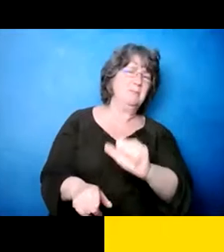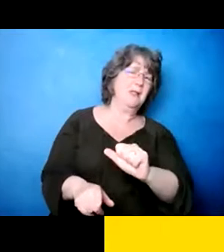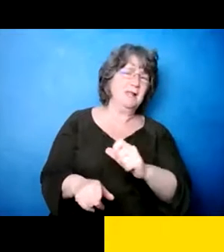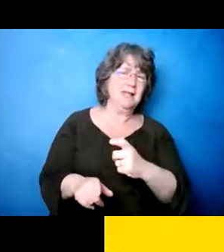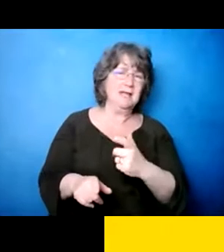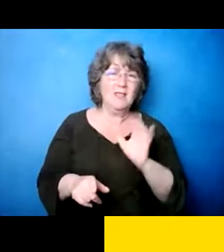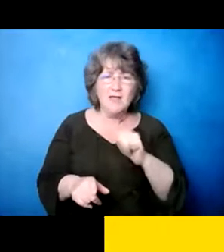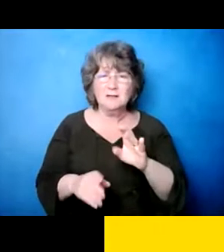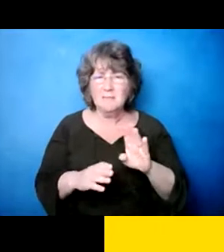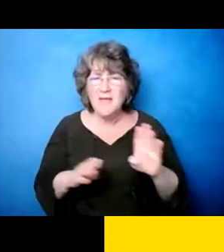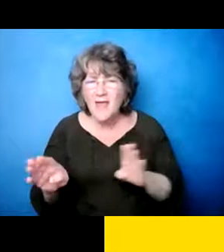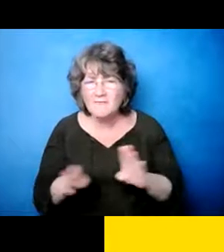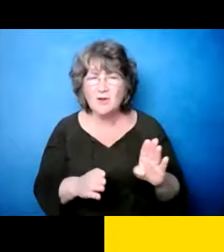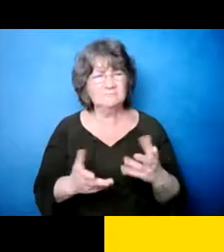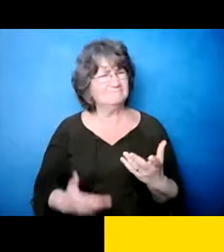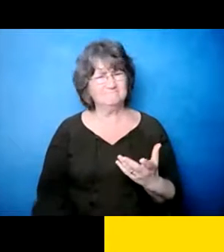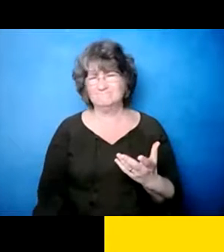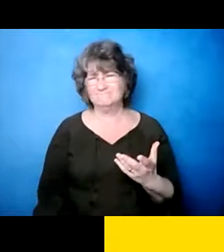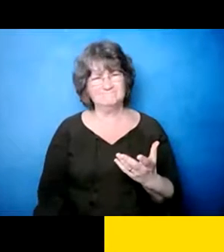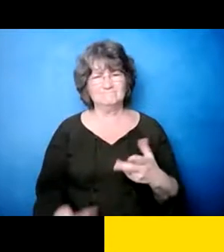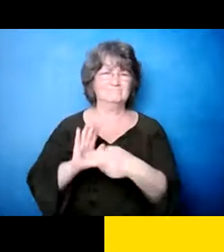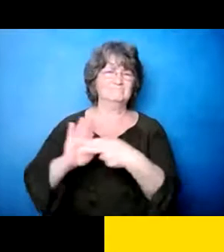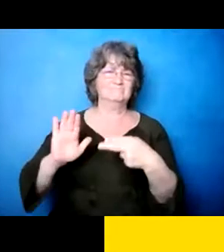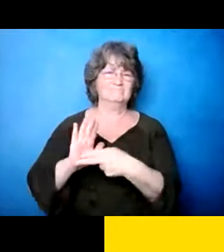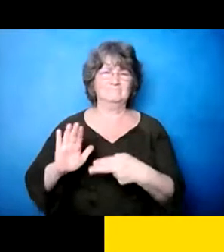Debo ver, ver, la, comportamiento.